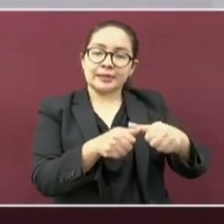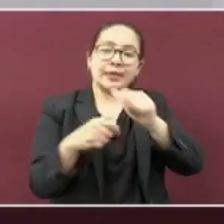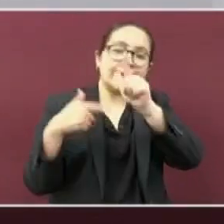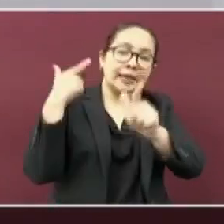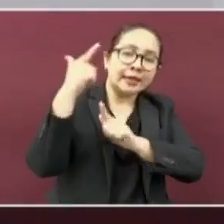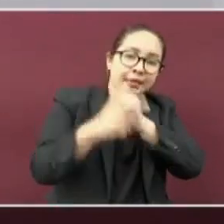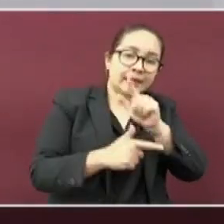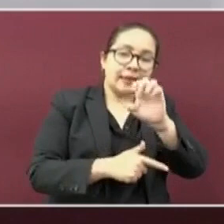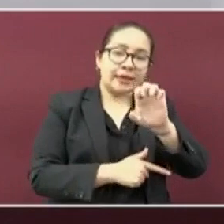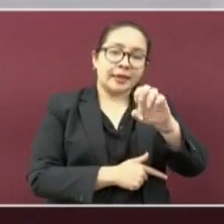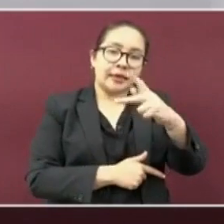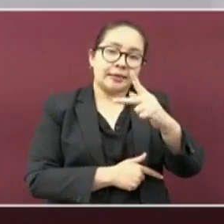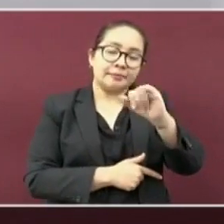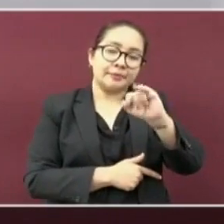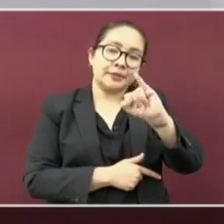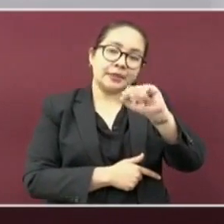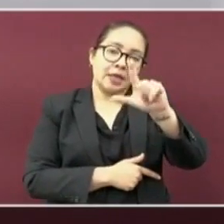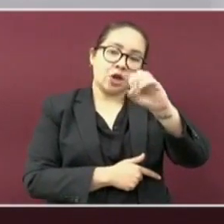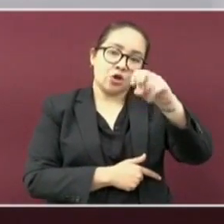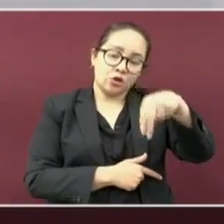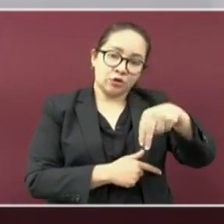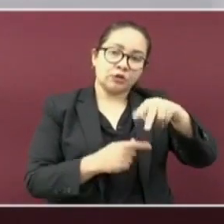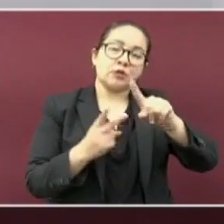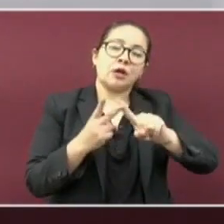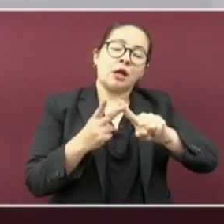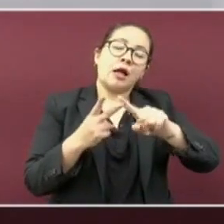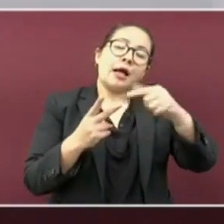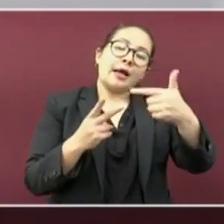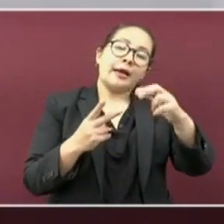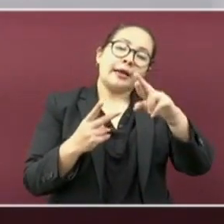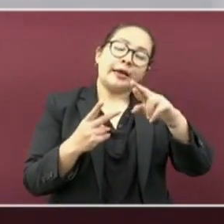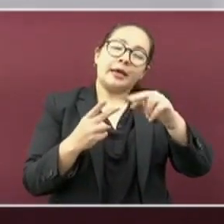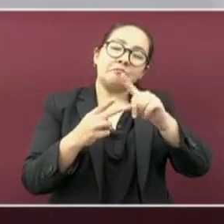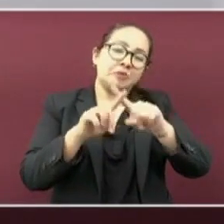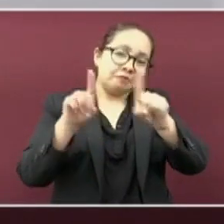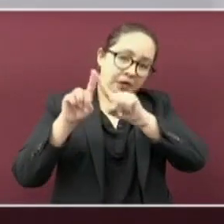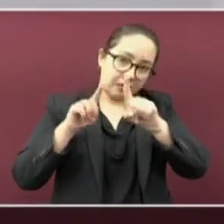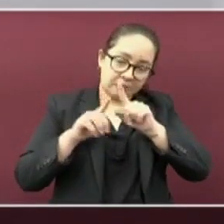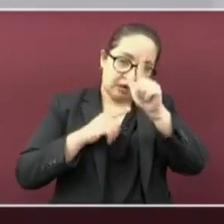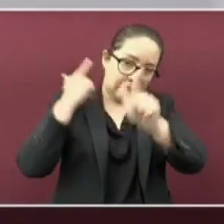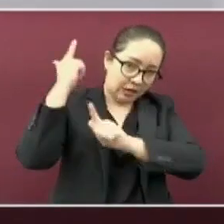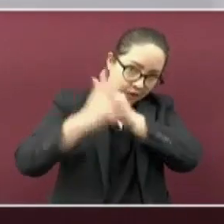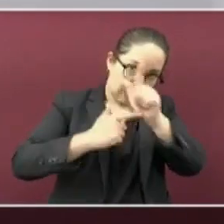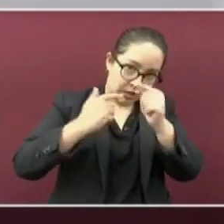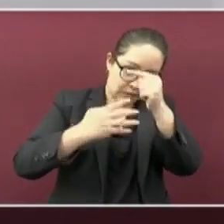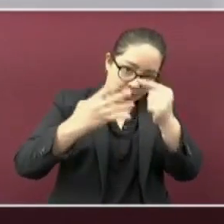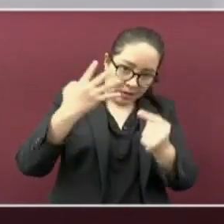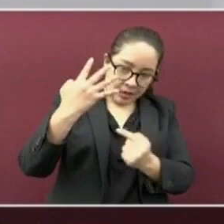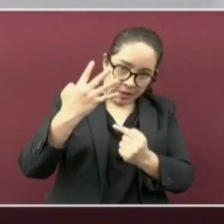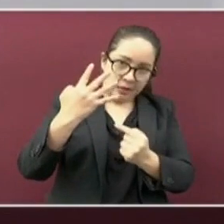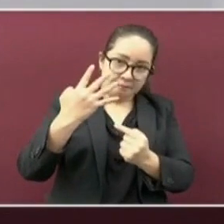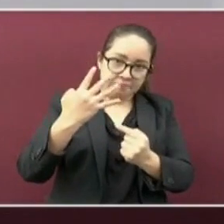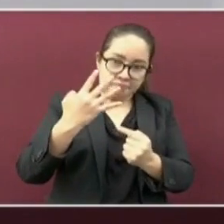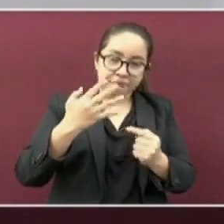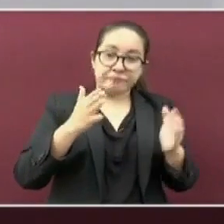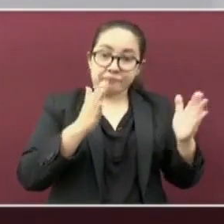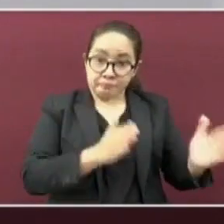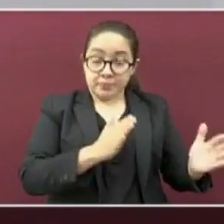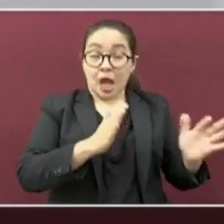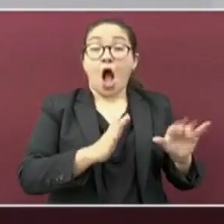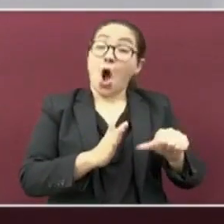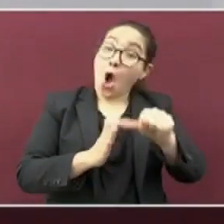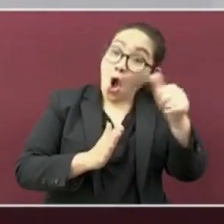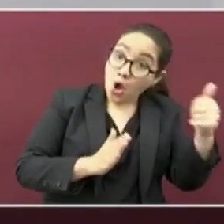zeta, eta, teta, lota, capa y lambda. Y otra